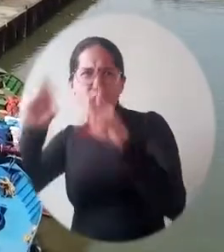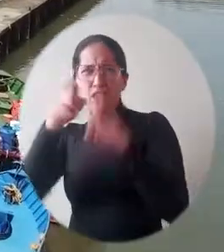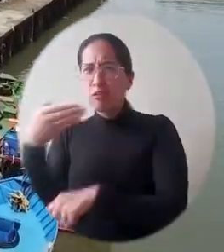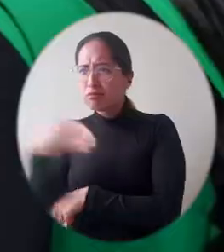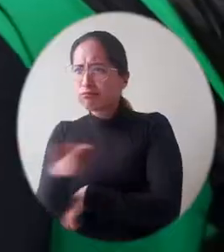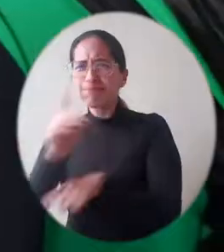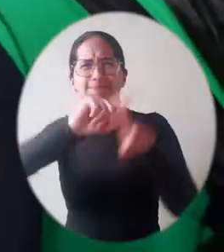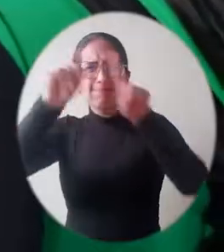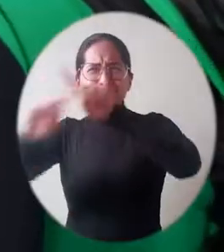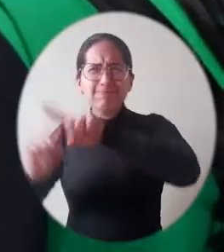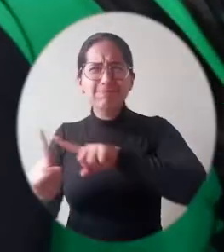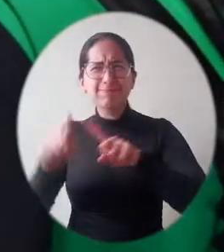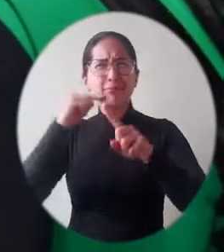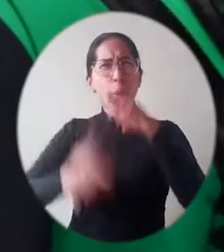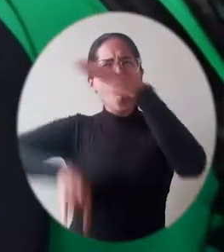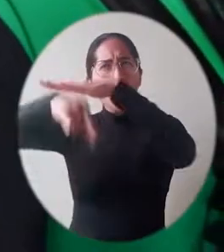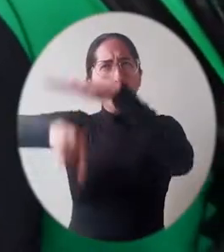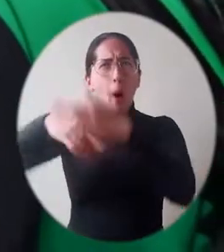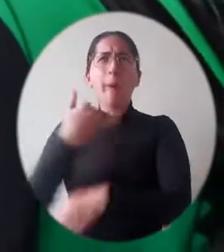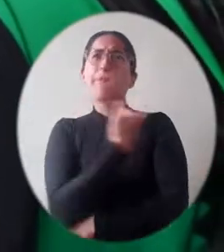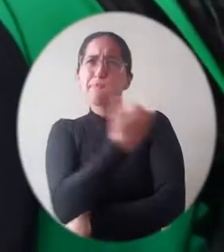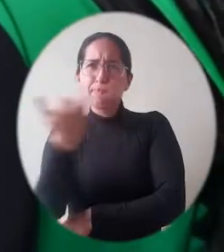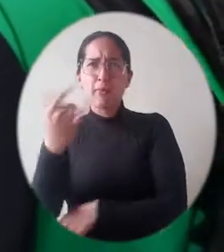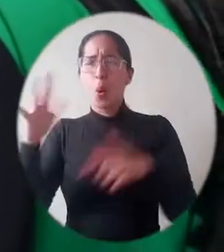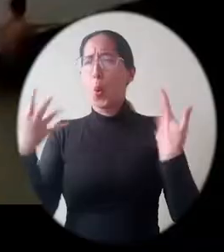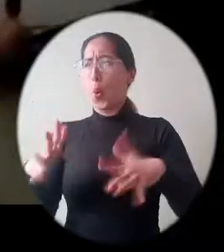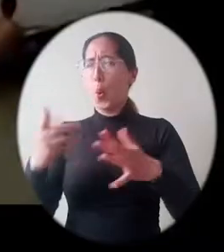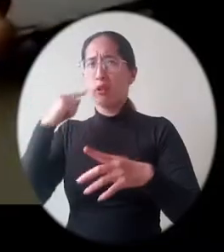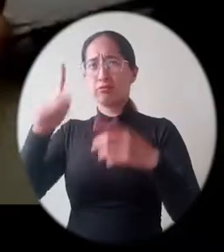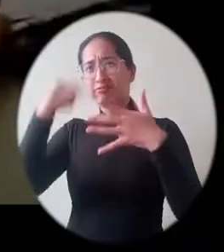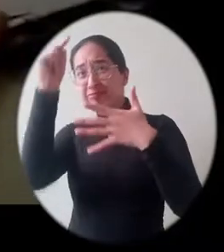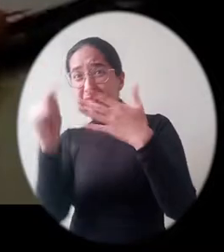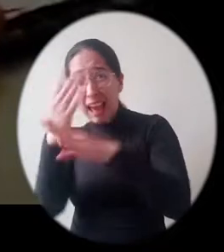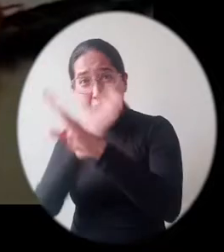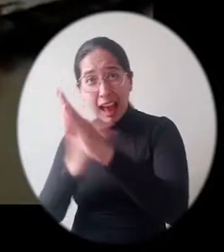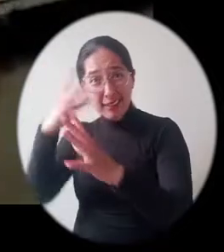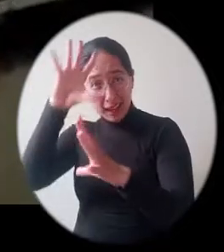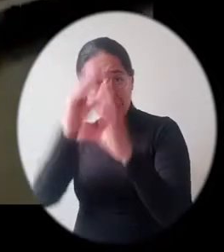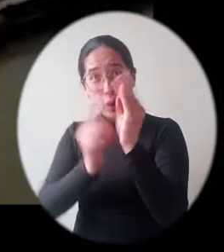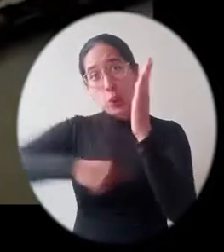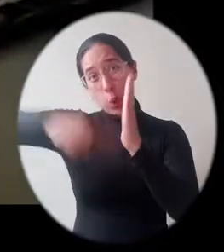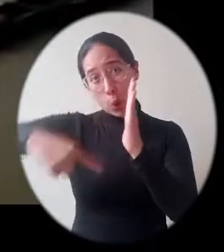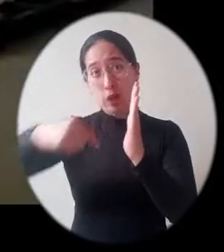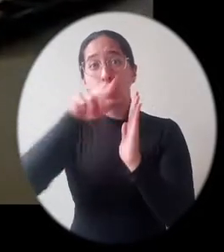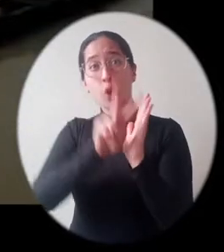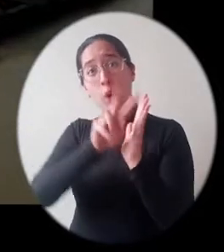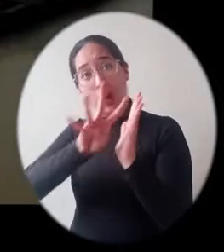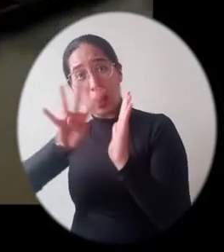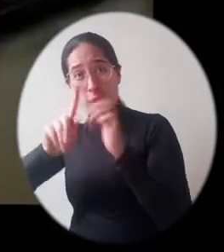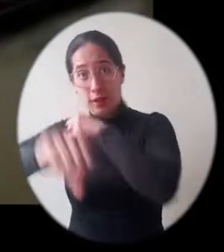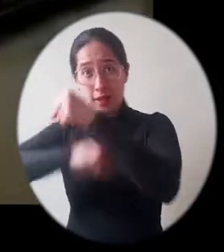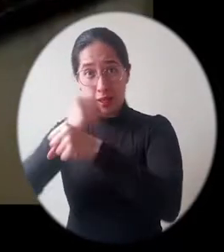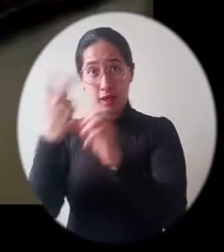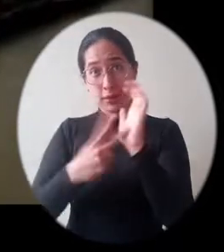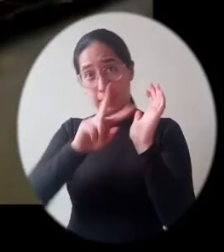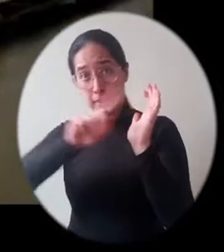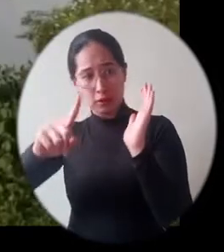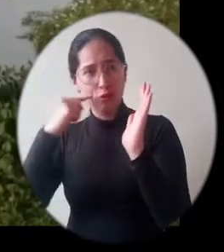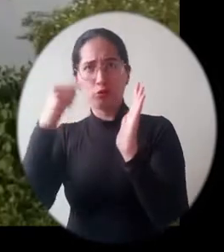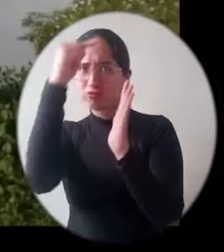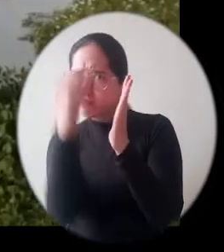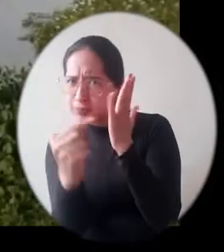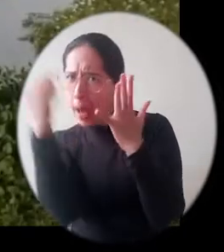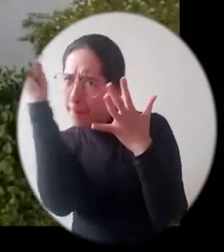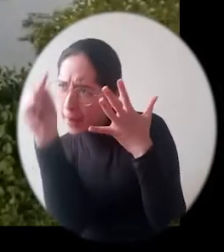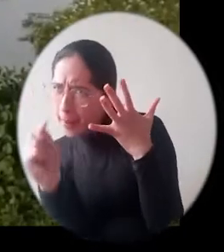de más de 300 especies en bases de datos son algunos de los aspectos relevantes cumplidos en el contrato 244 de 2021